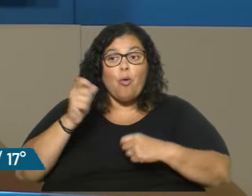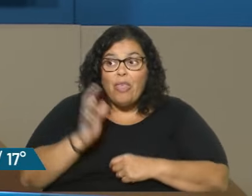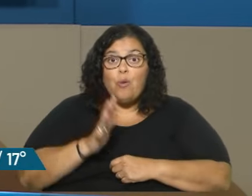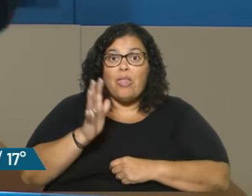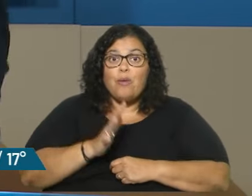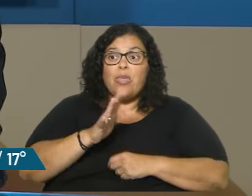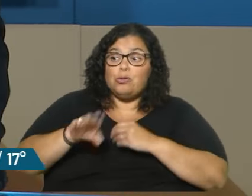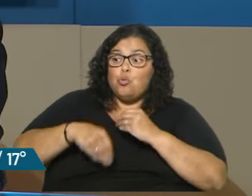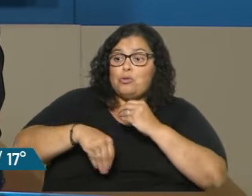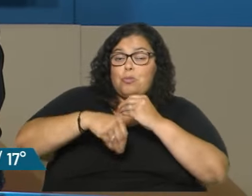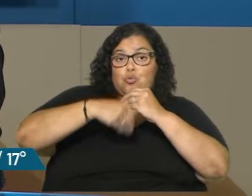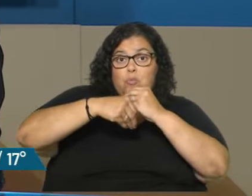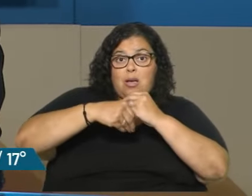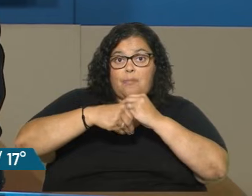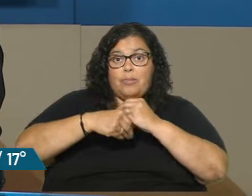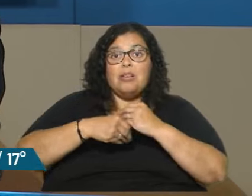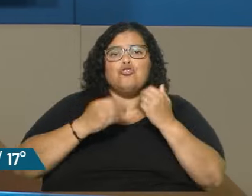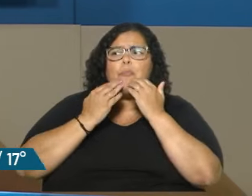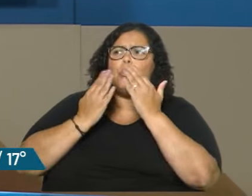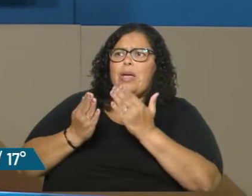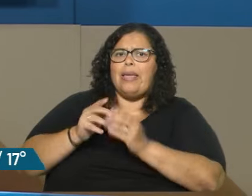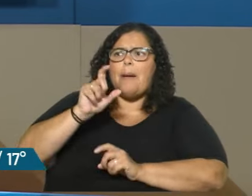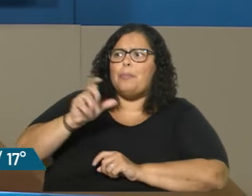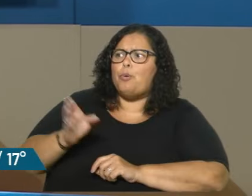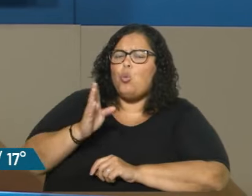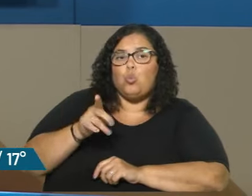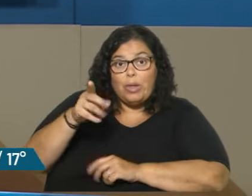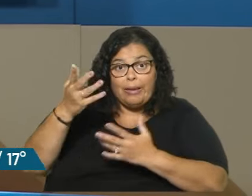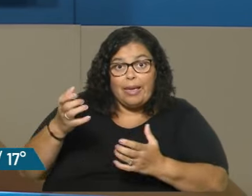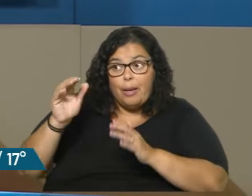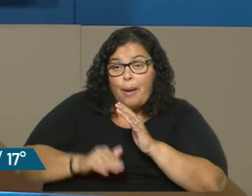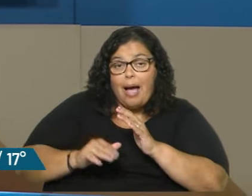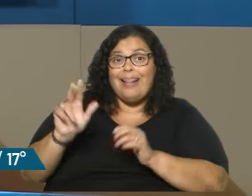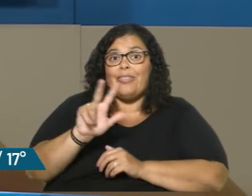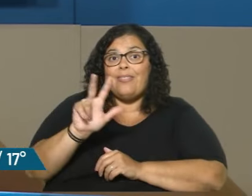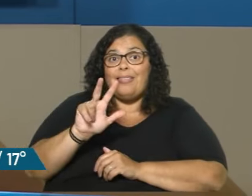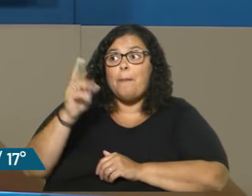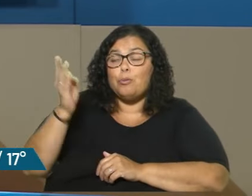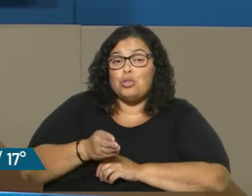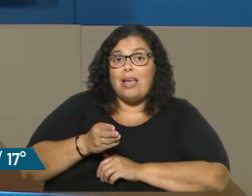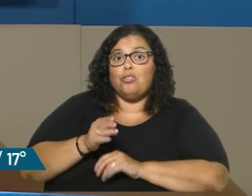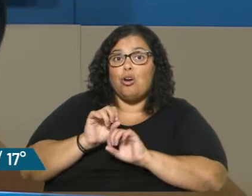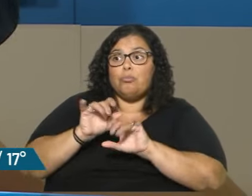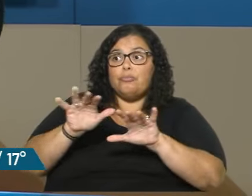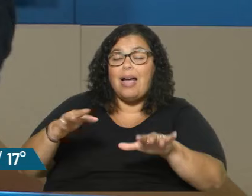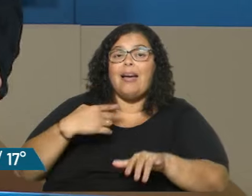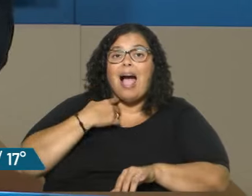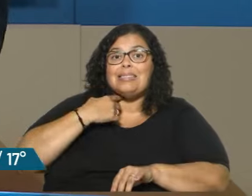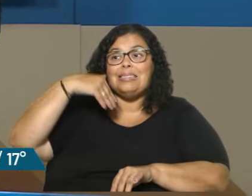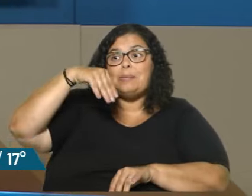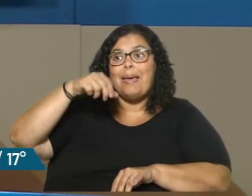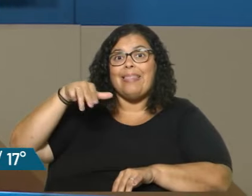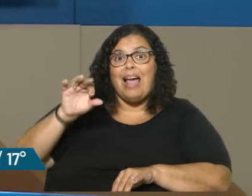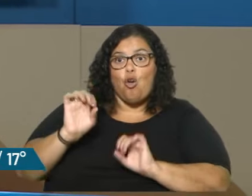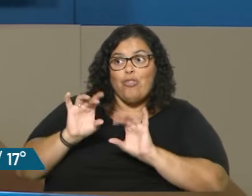de que... Yo le preguntaría a los productores, señores productores, quieren bajar un 33% la emisión de metano. Sepan que si